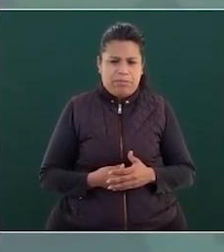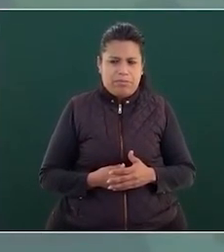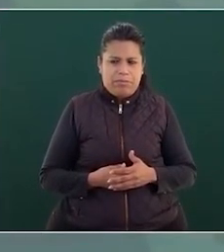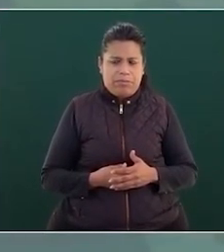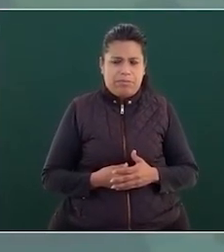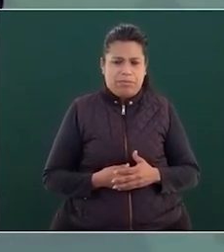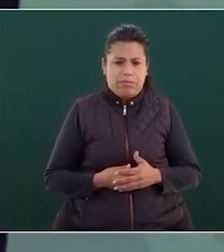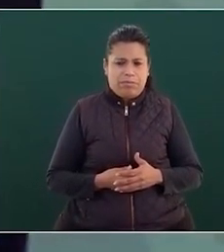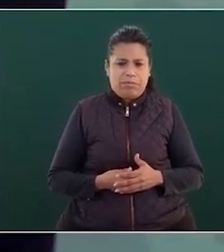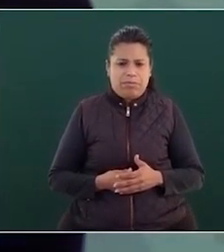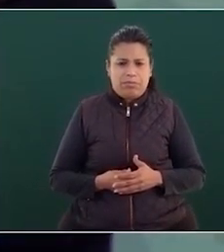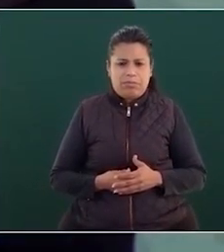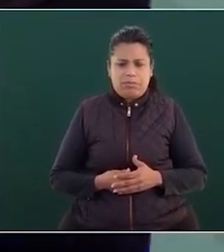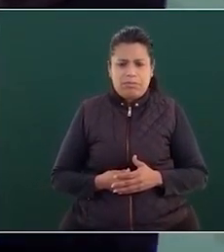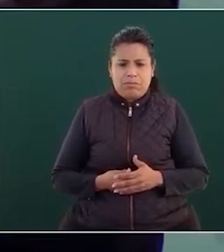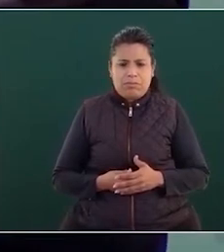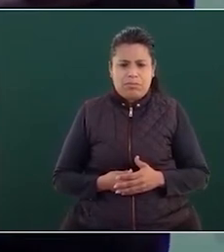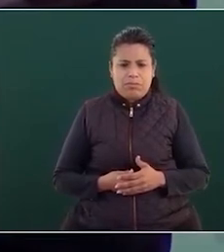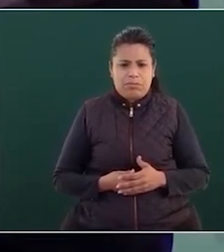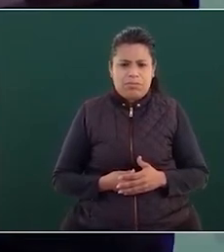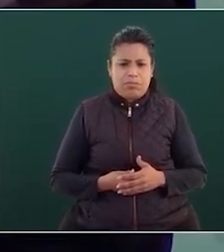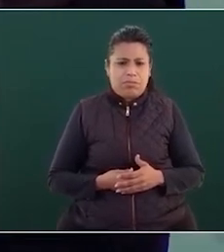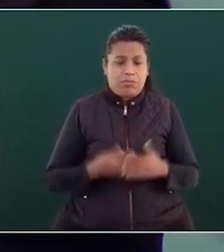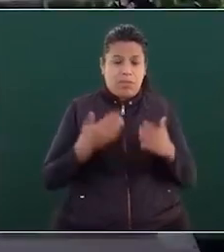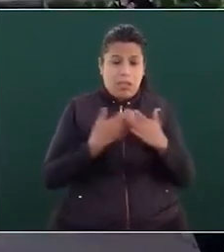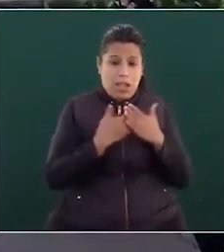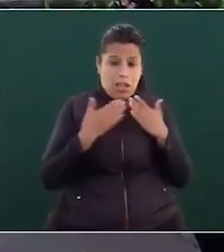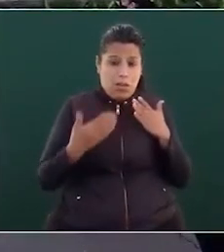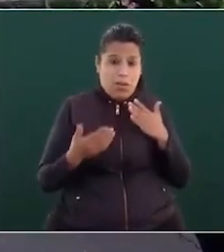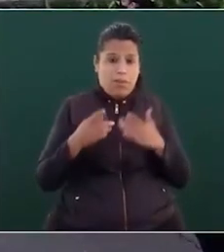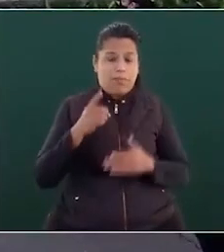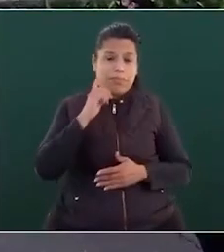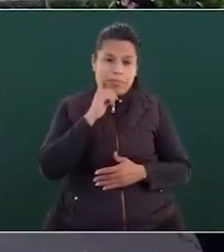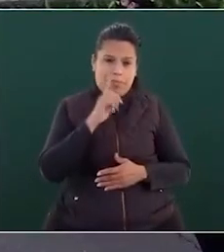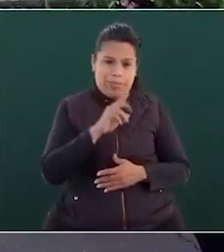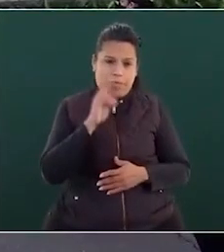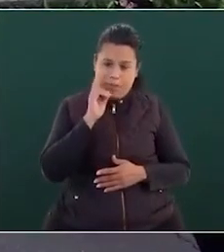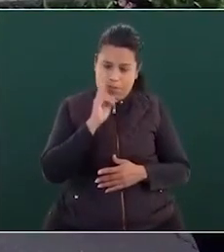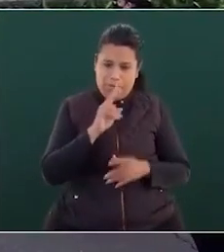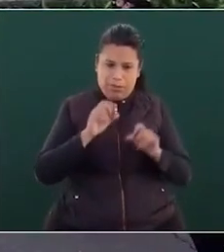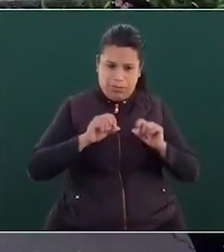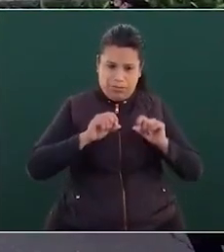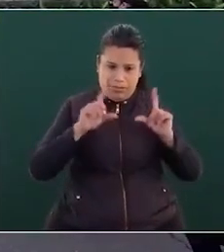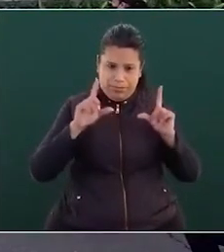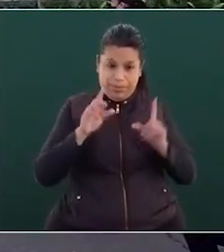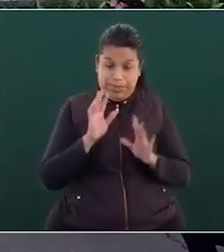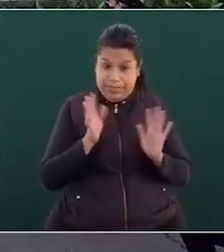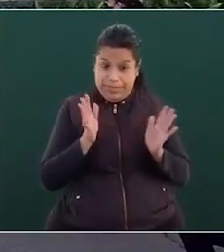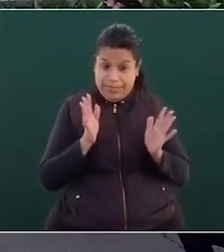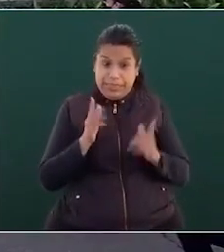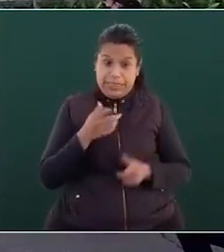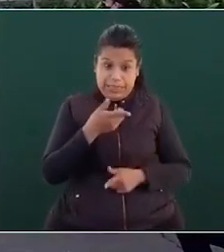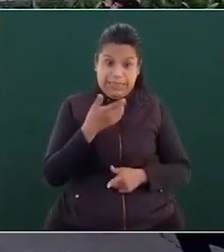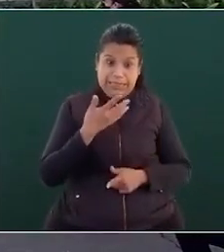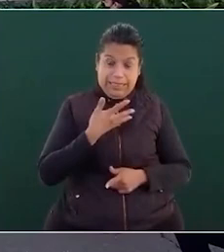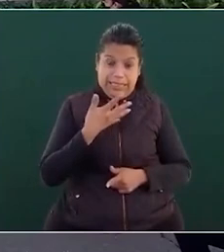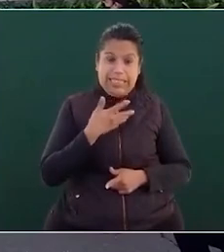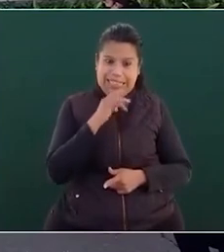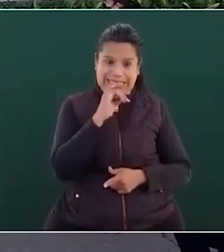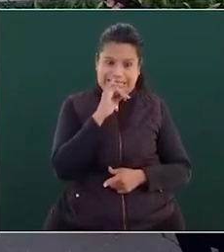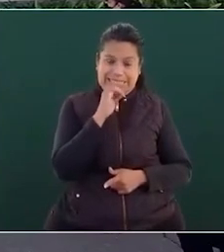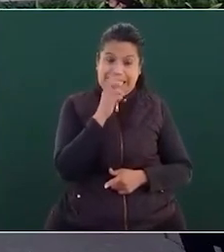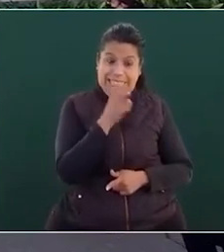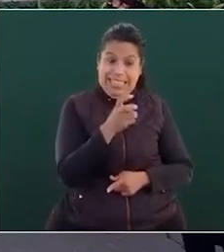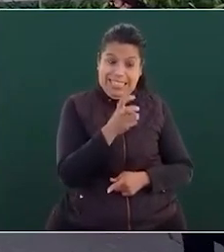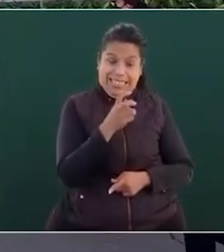en lo que se está proyectando aquí está sí este